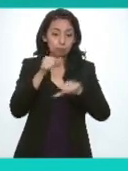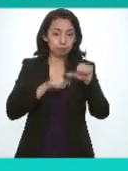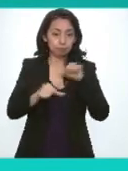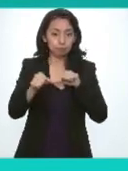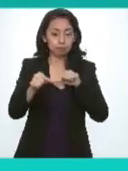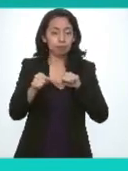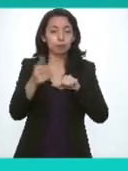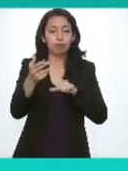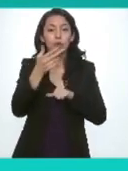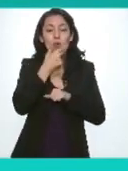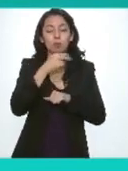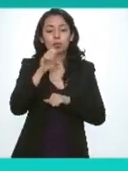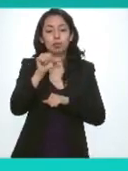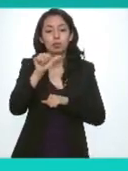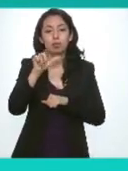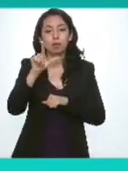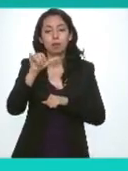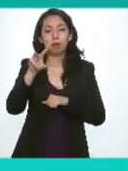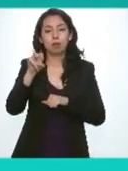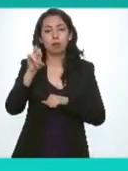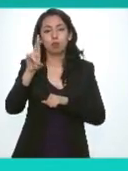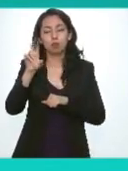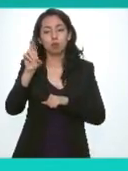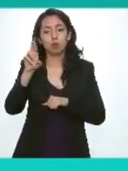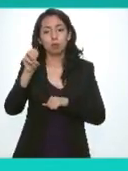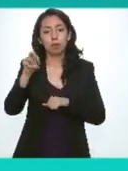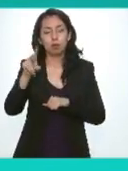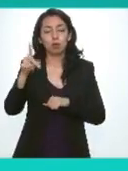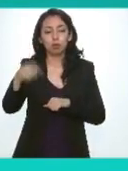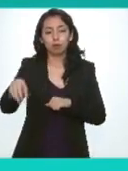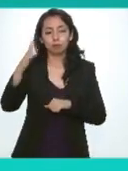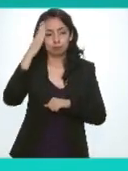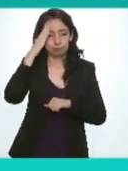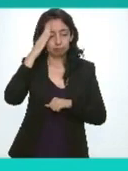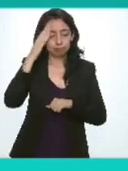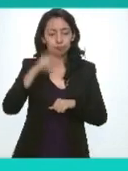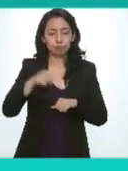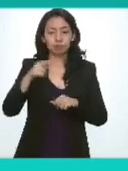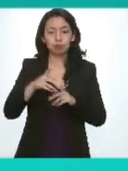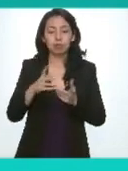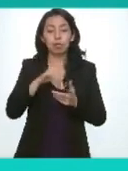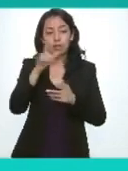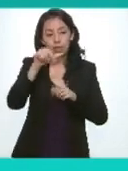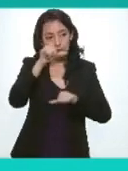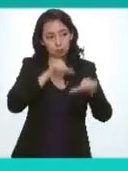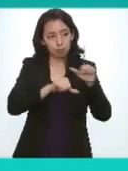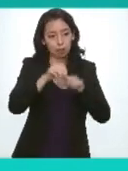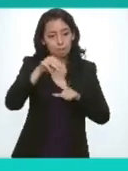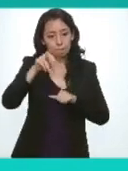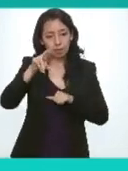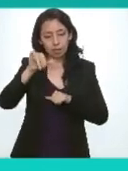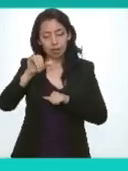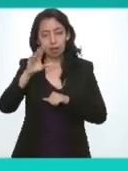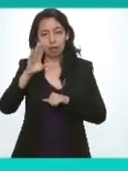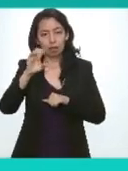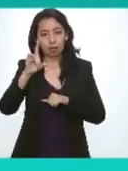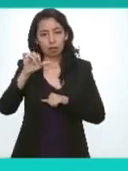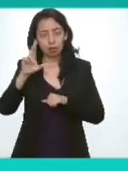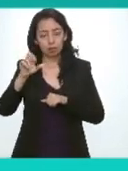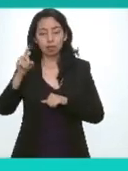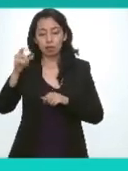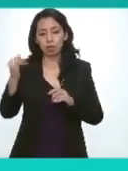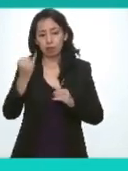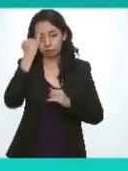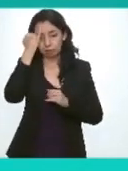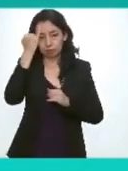comisionado Salvador Romero Espinosa coordinador de esta comisión jurídica y posteriormente a la comisionada María del Carmen Nava autora de